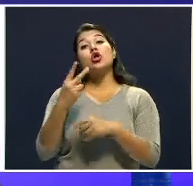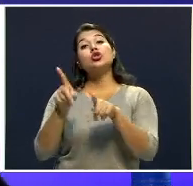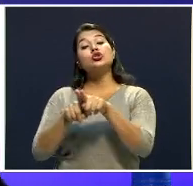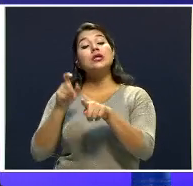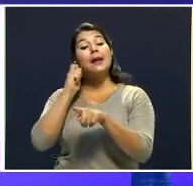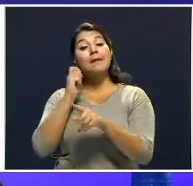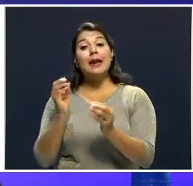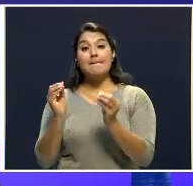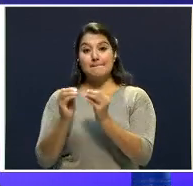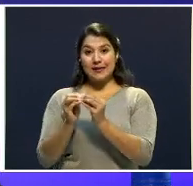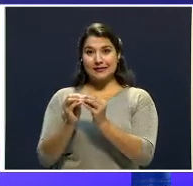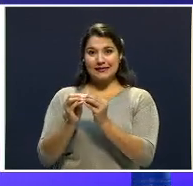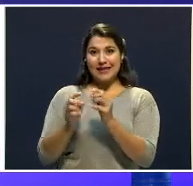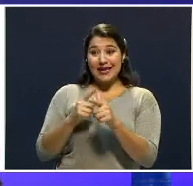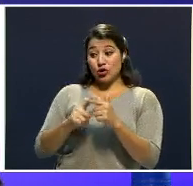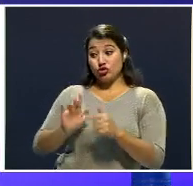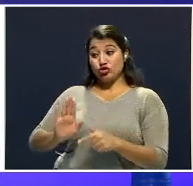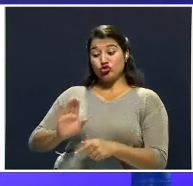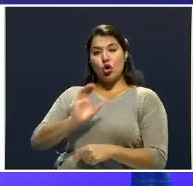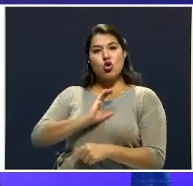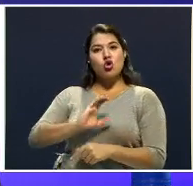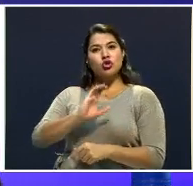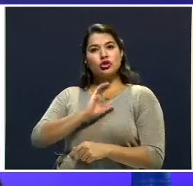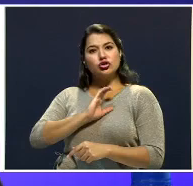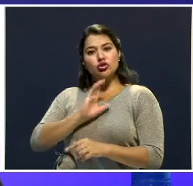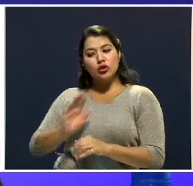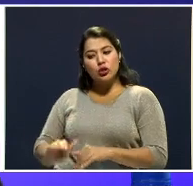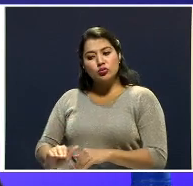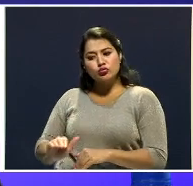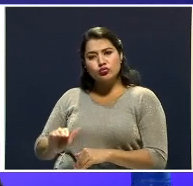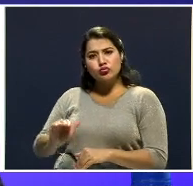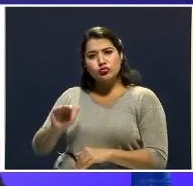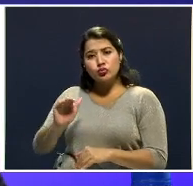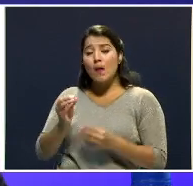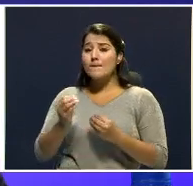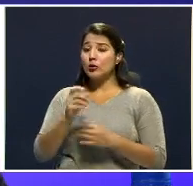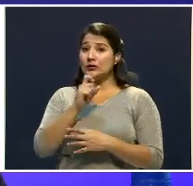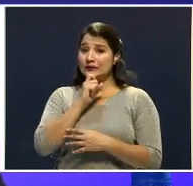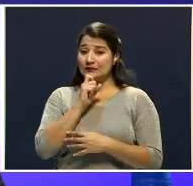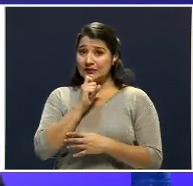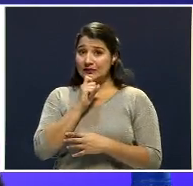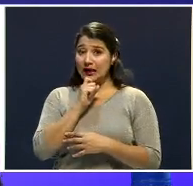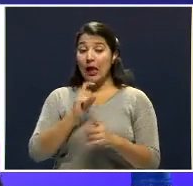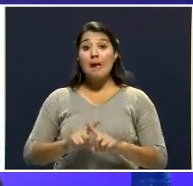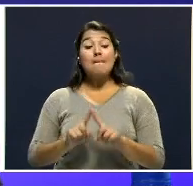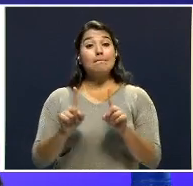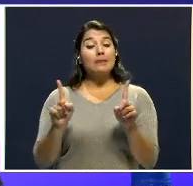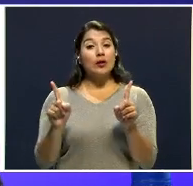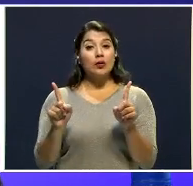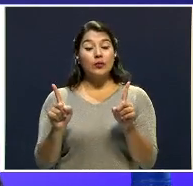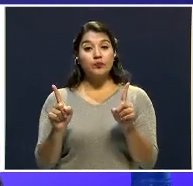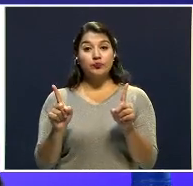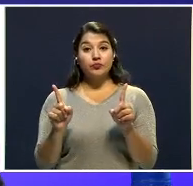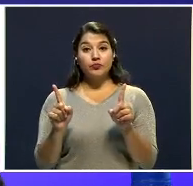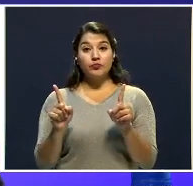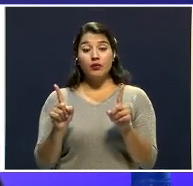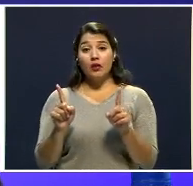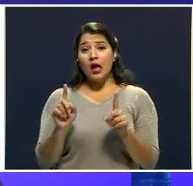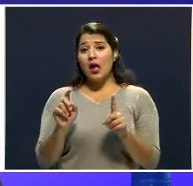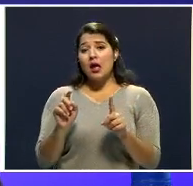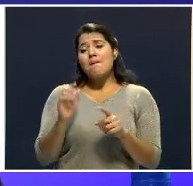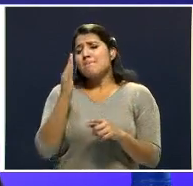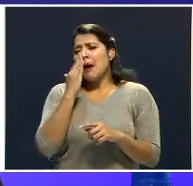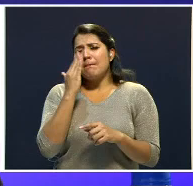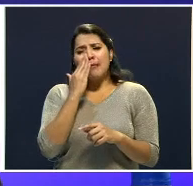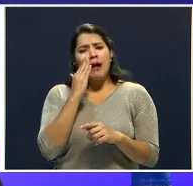condiciones de crecimiento de Josebet en aquel momento son bastante críticas, pero a como puede la